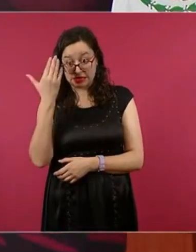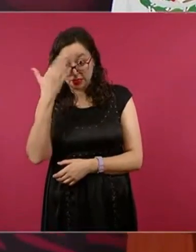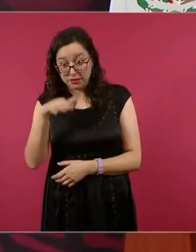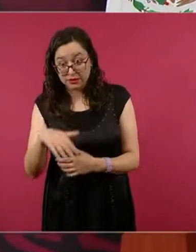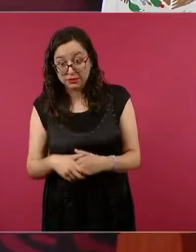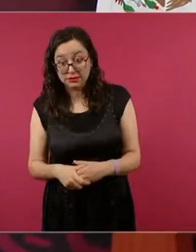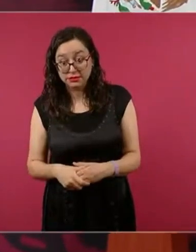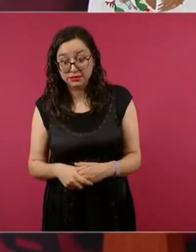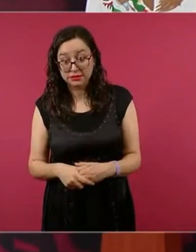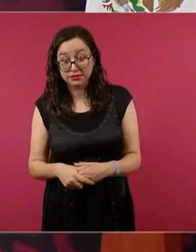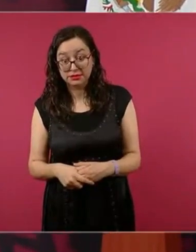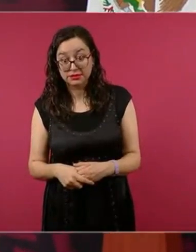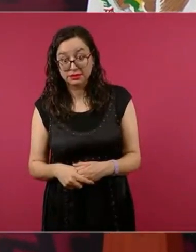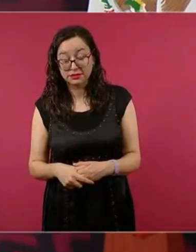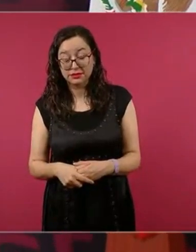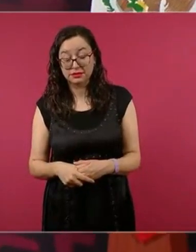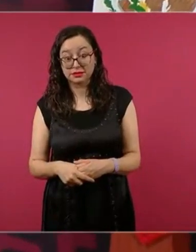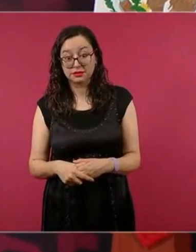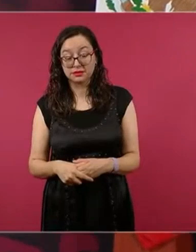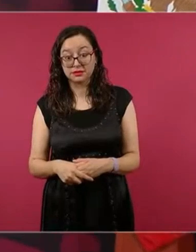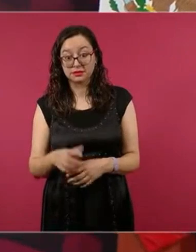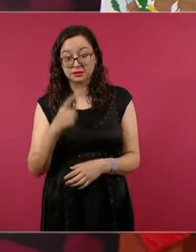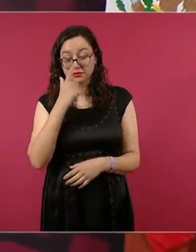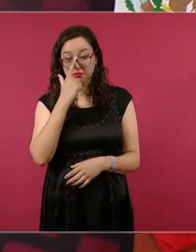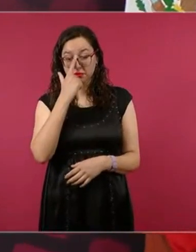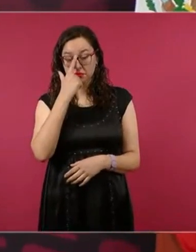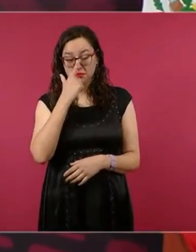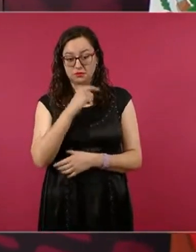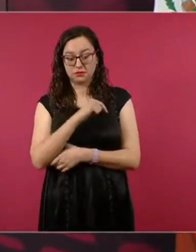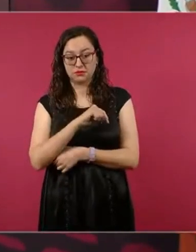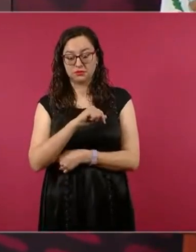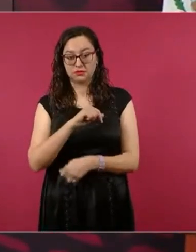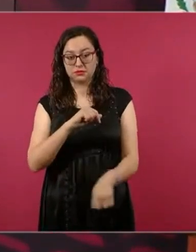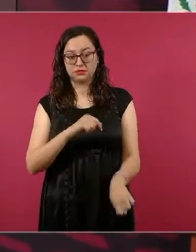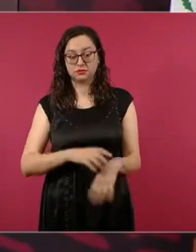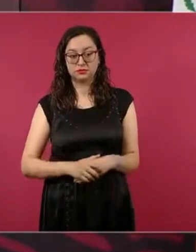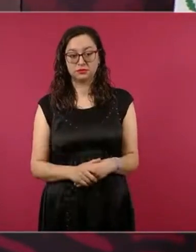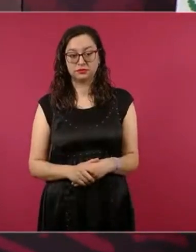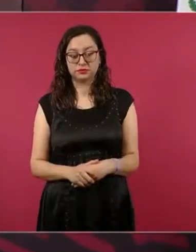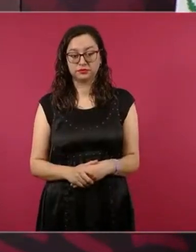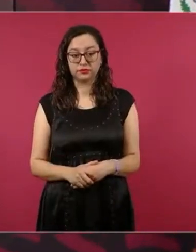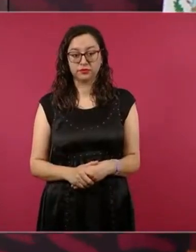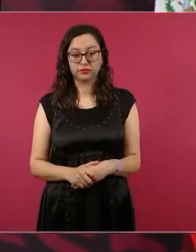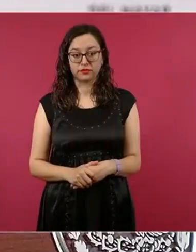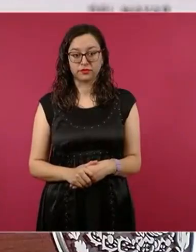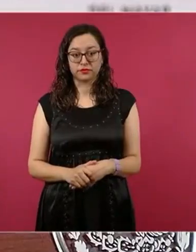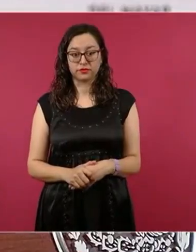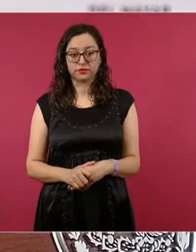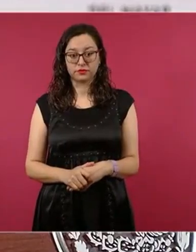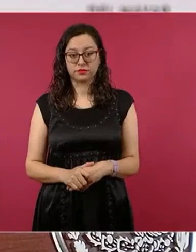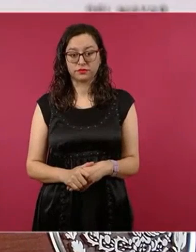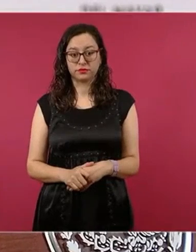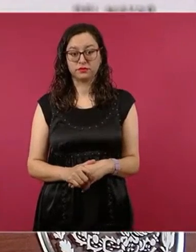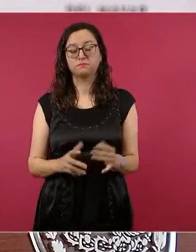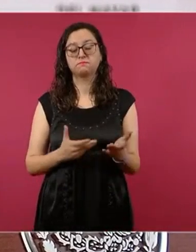con todo respeto y mi